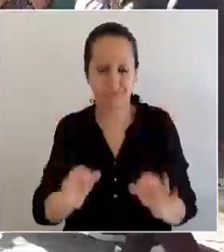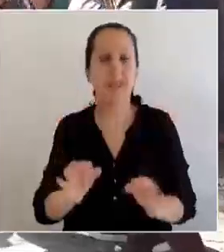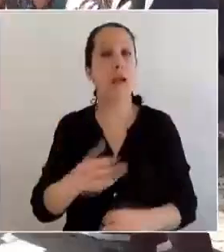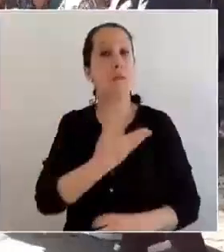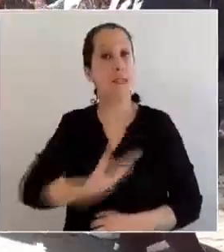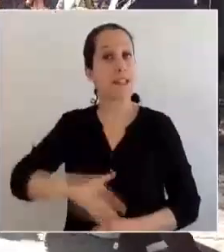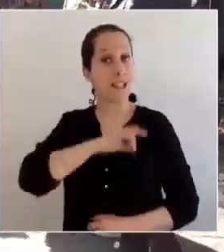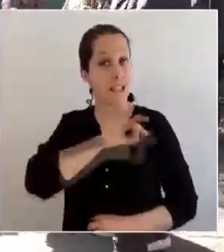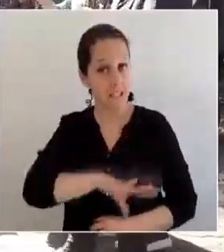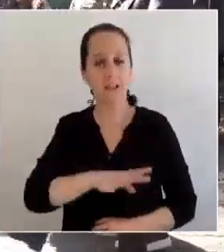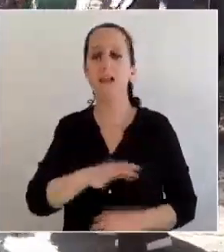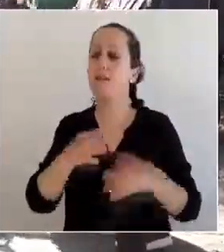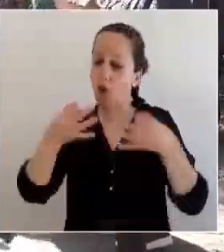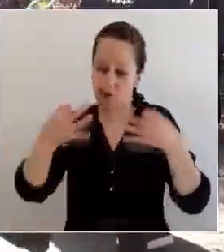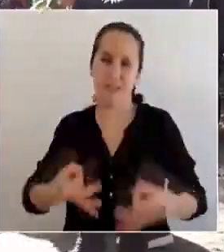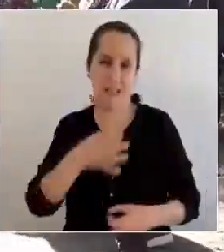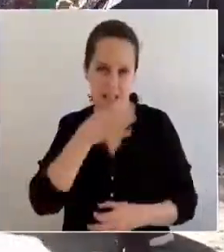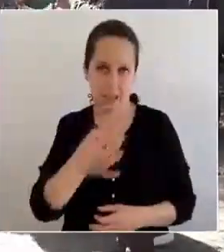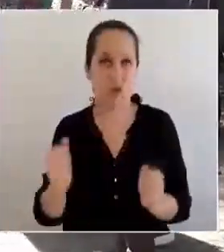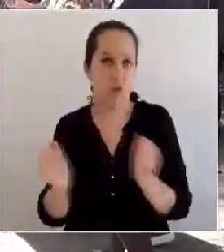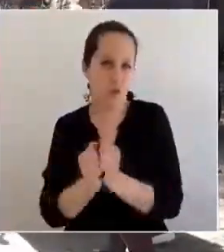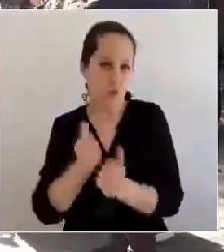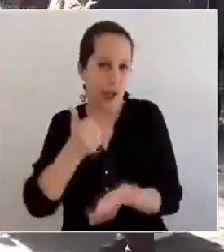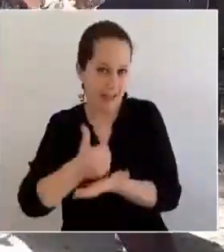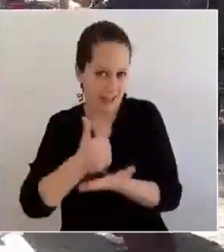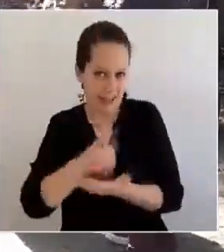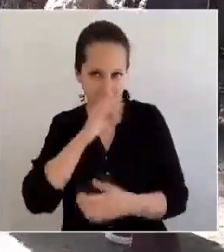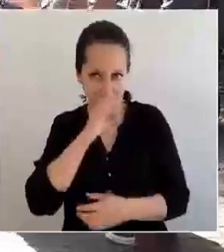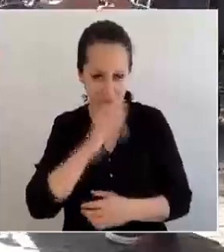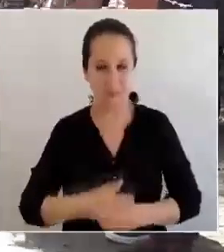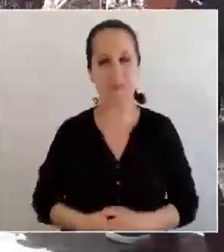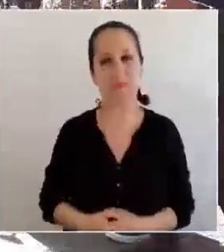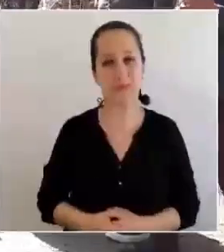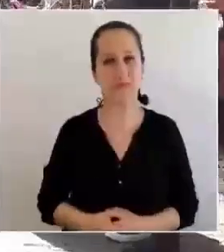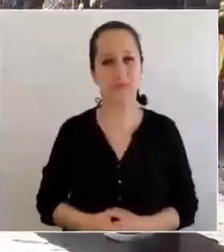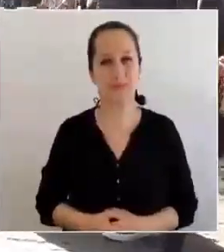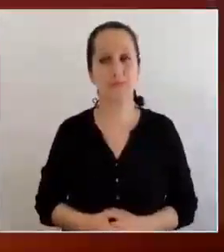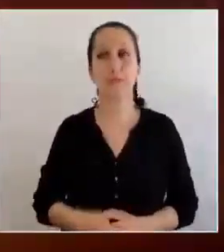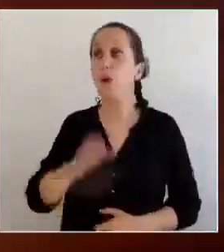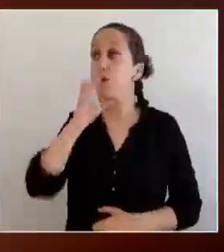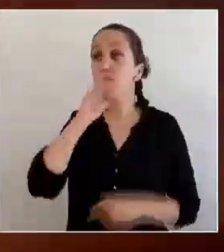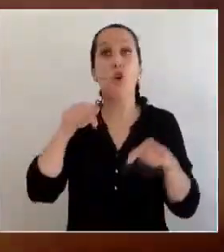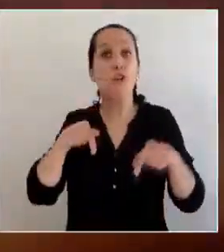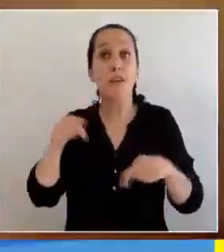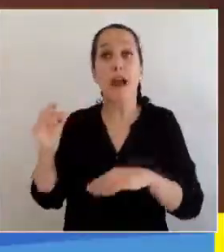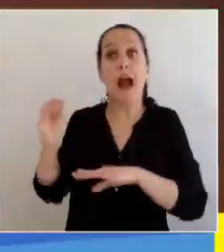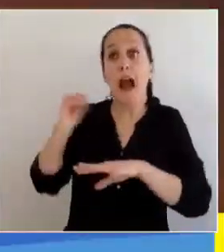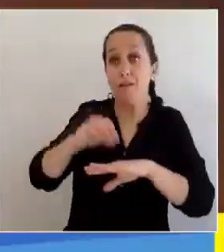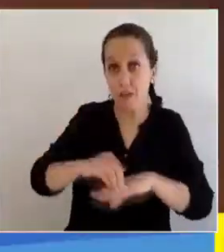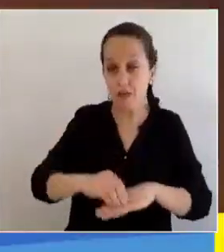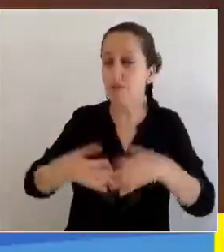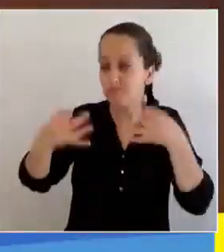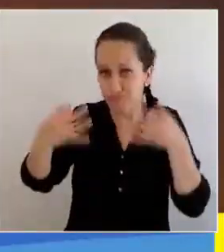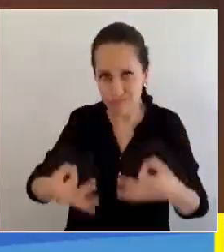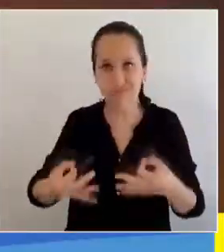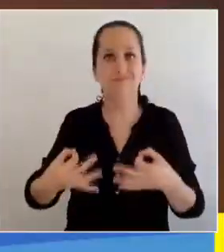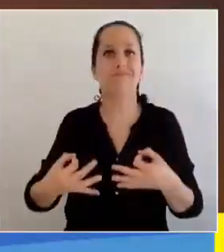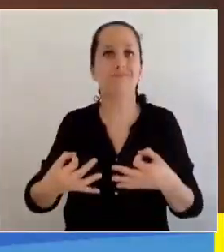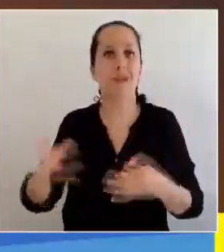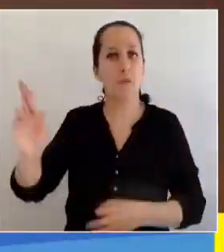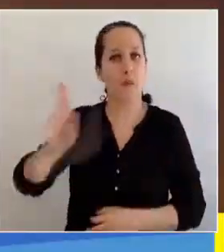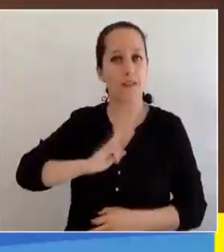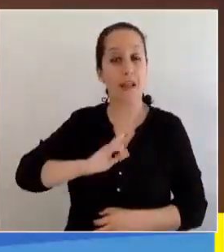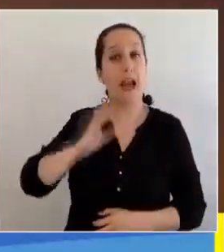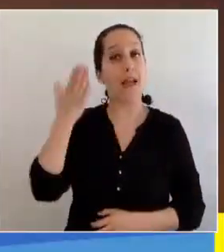Presidente de la República junto al alcalde, Concepción. Concepción hoy día fue notificado, verdad, que